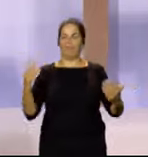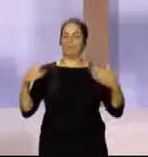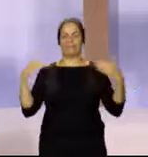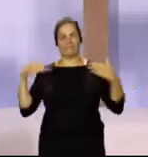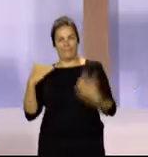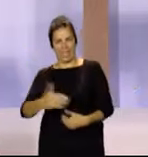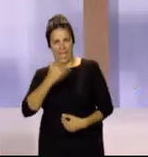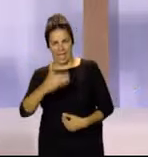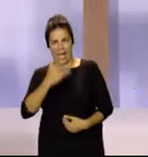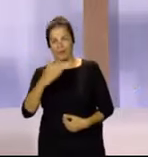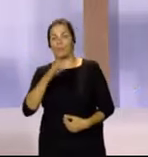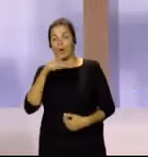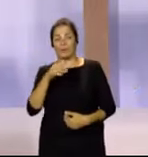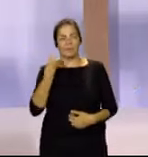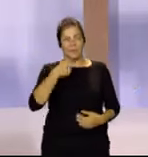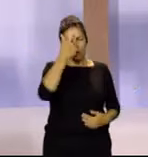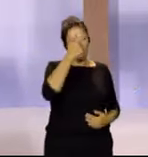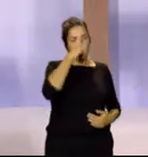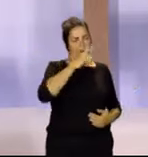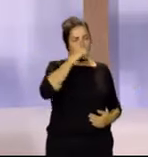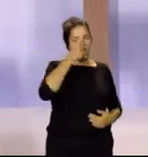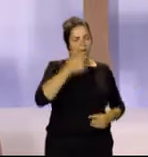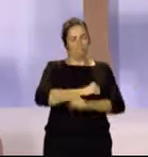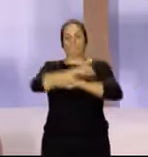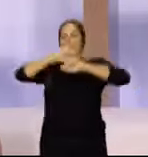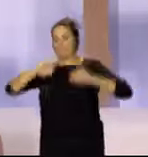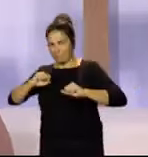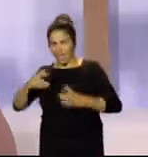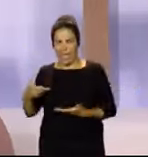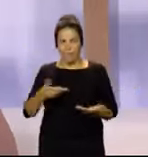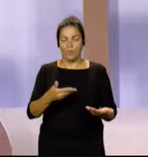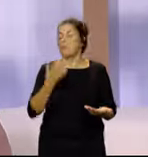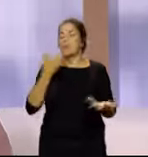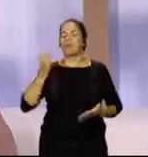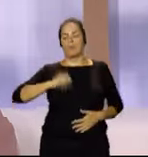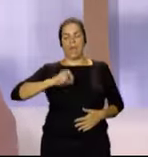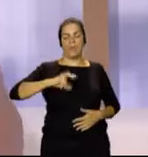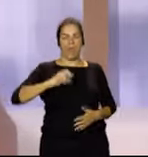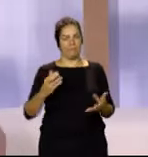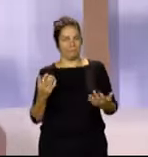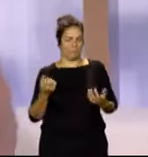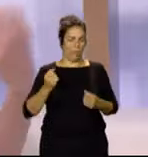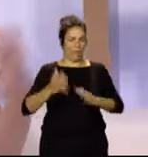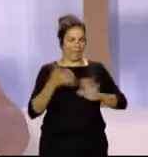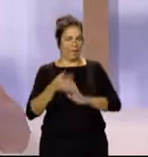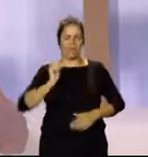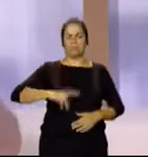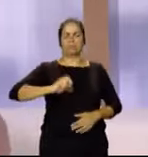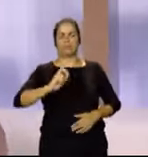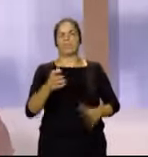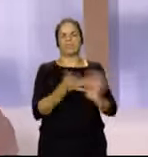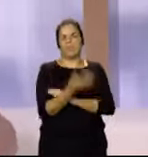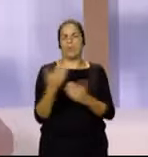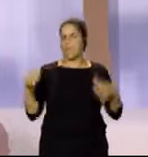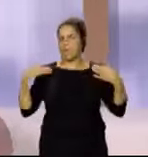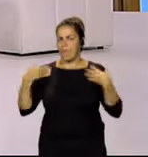ayuda mucho a consolidar la memoria. Por ejemplo, incluso ayuda a caminar a buen paso. Por ejemplo, no es cuestión de meterse en un gimnasio o entrenar,